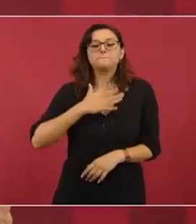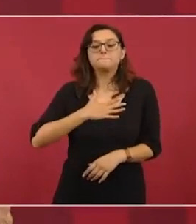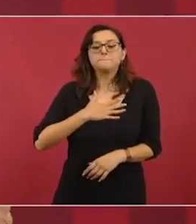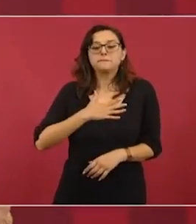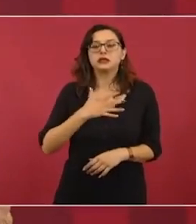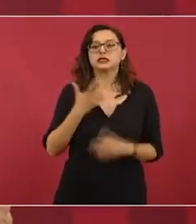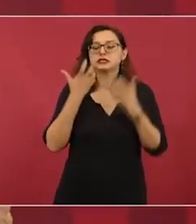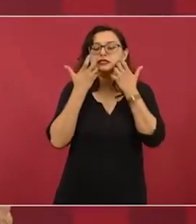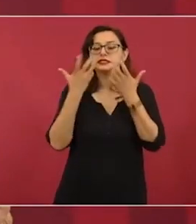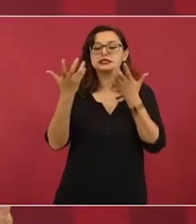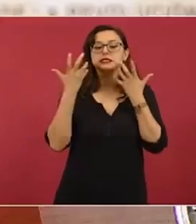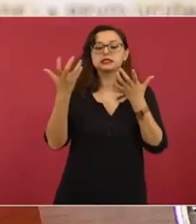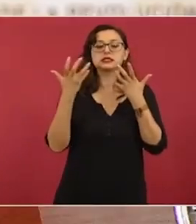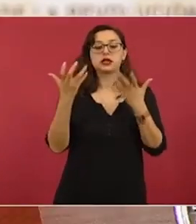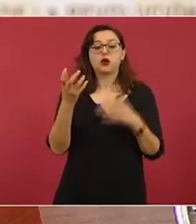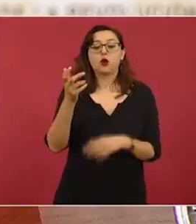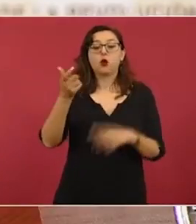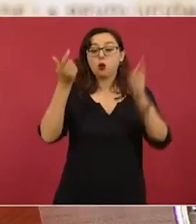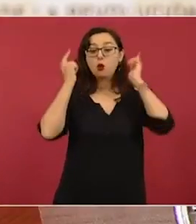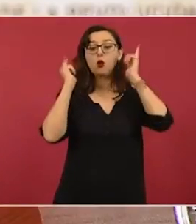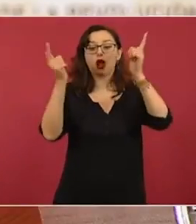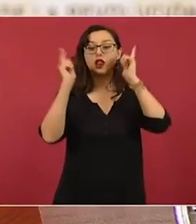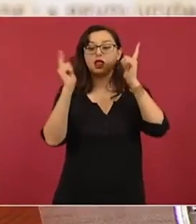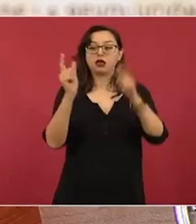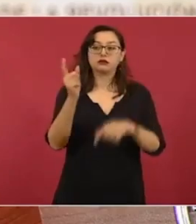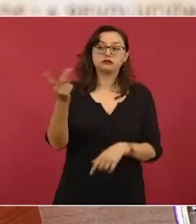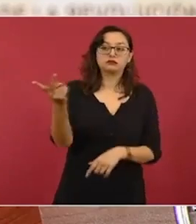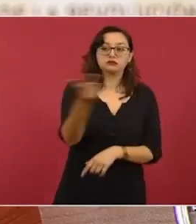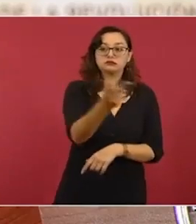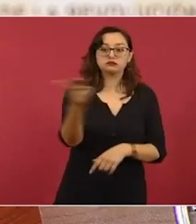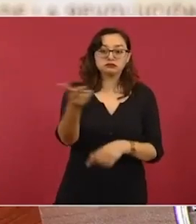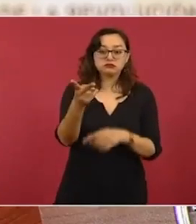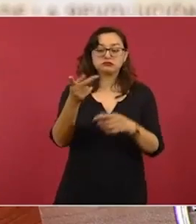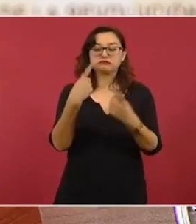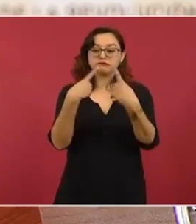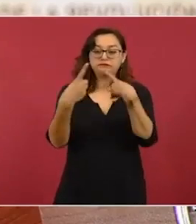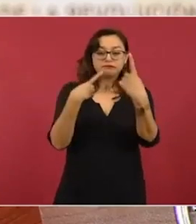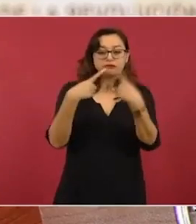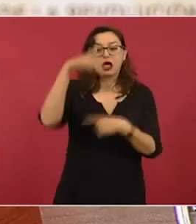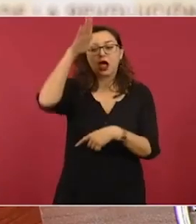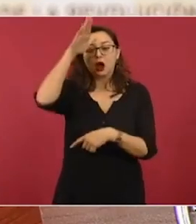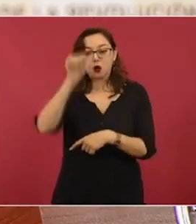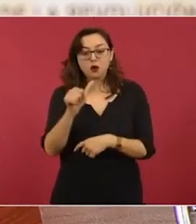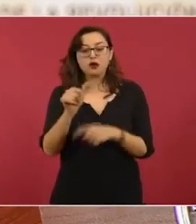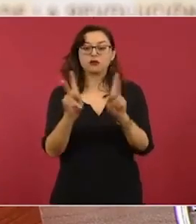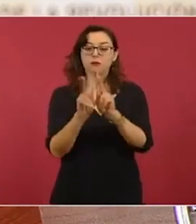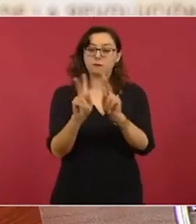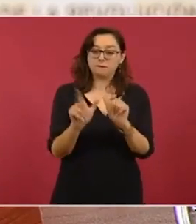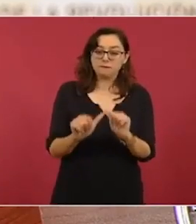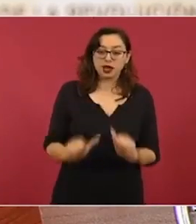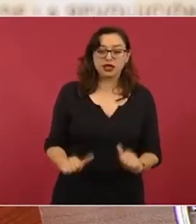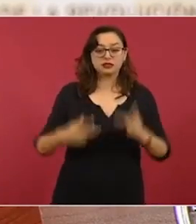que se consiga la paz, que la gente no sufra,